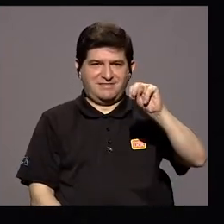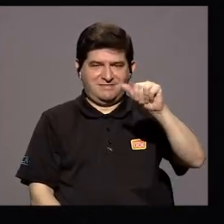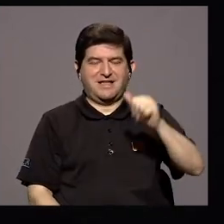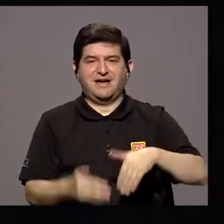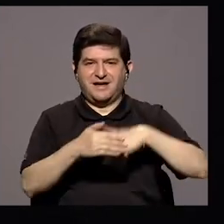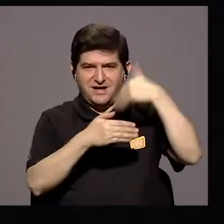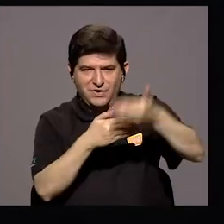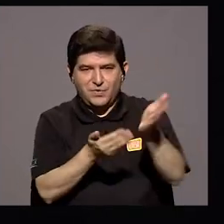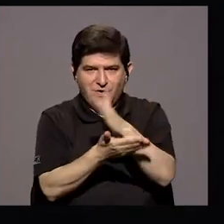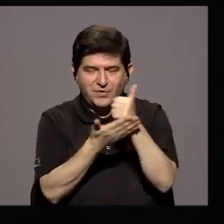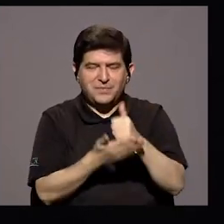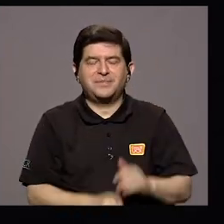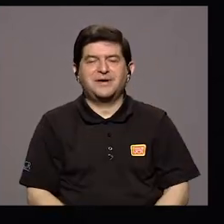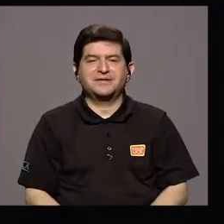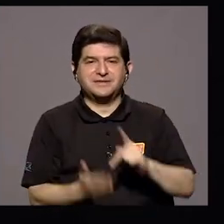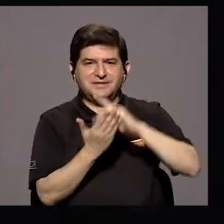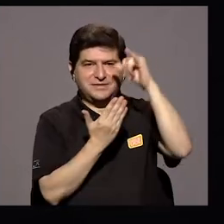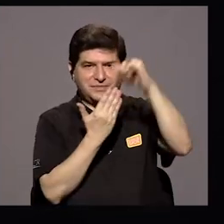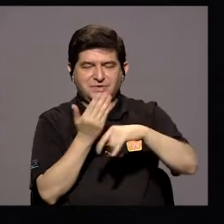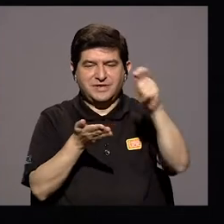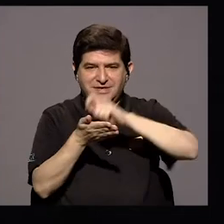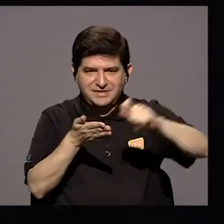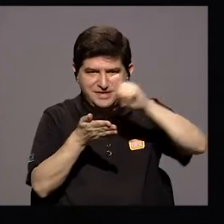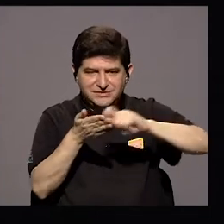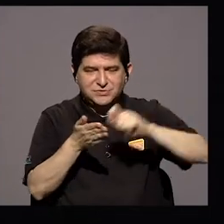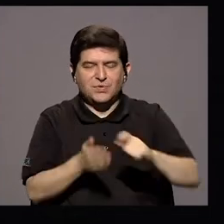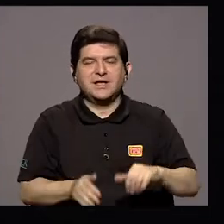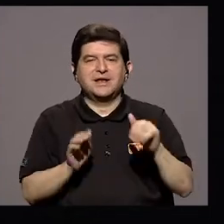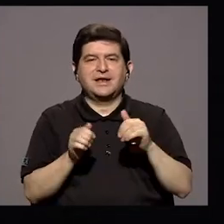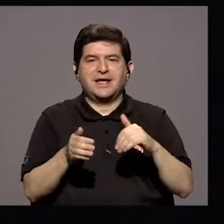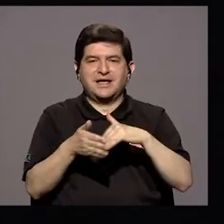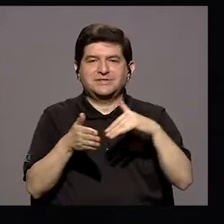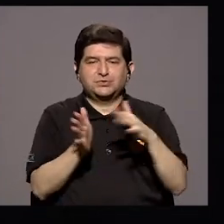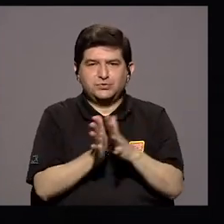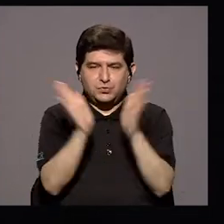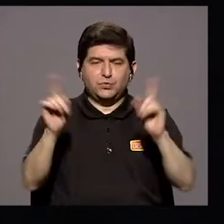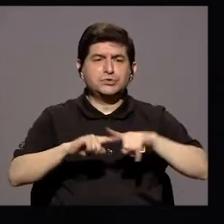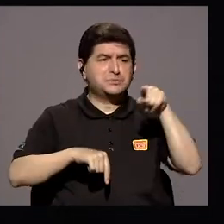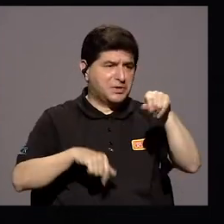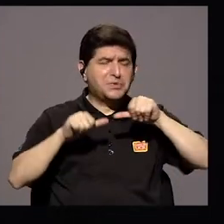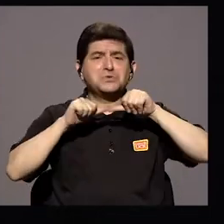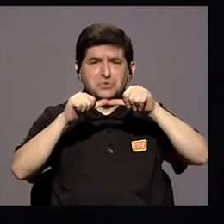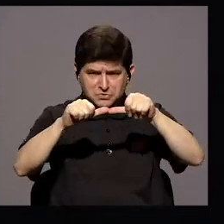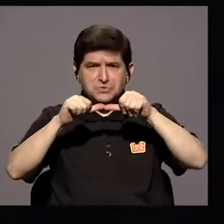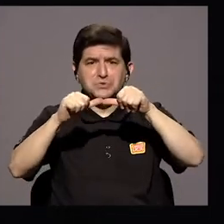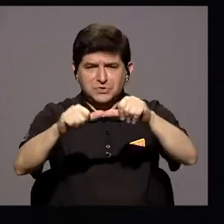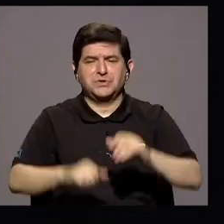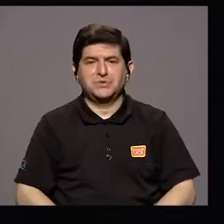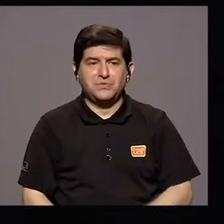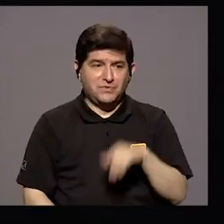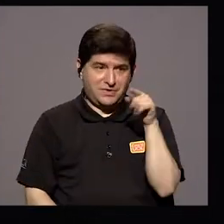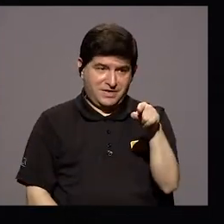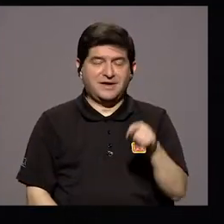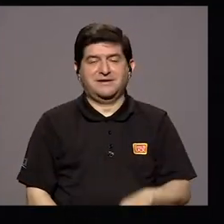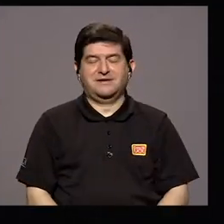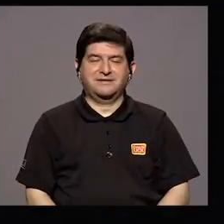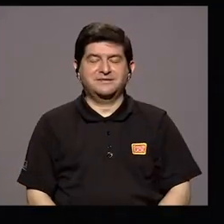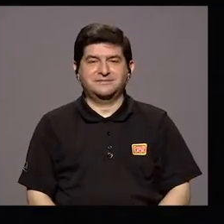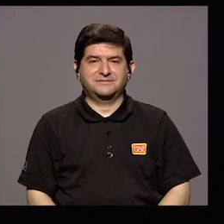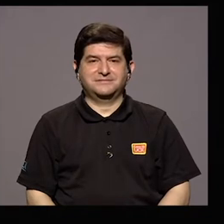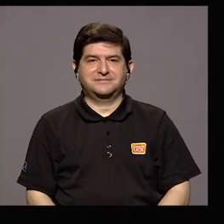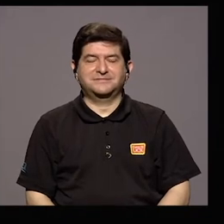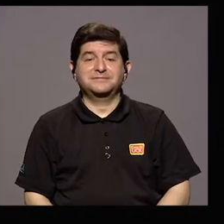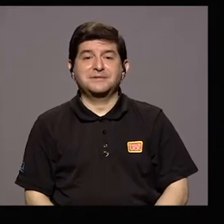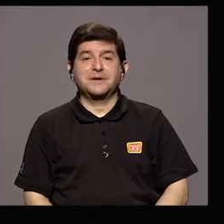después a ser parte de la cartera de proyectos de la Escuela de Estudios Generales Pero el proyecto sigue estando ahí en esa casa que es el seno de las humanidades